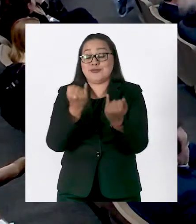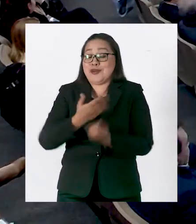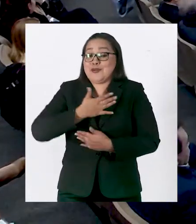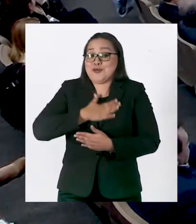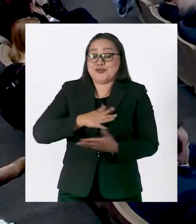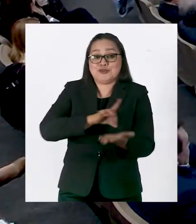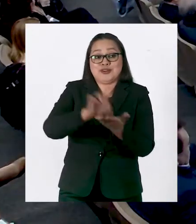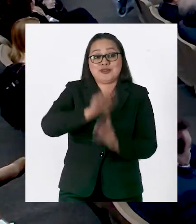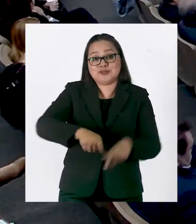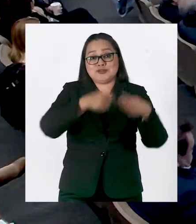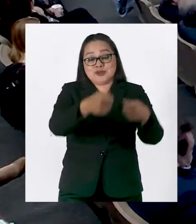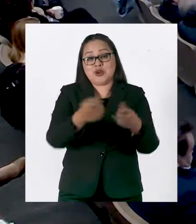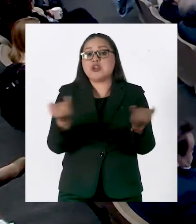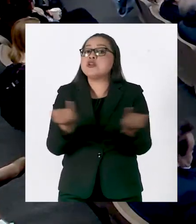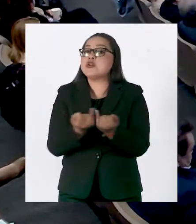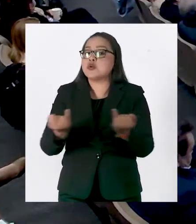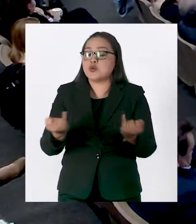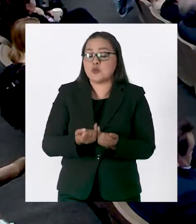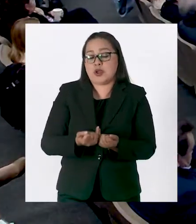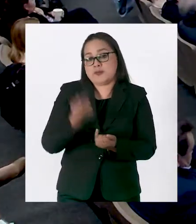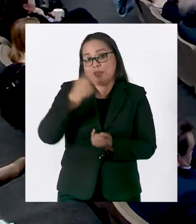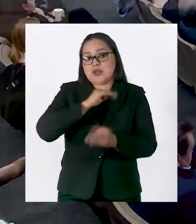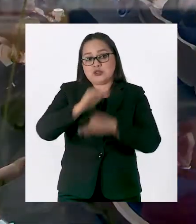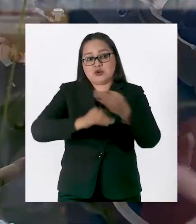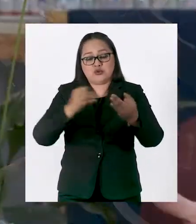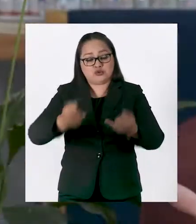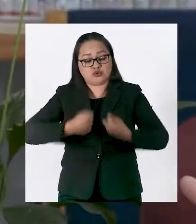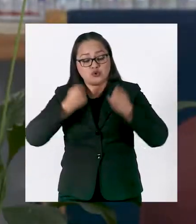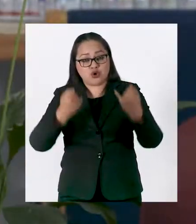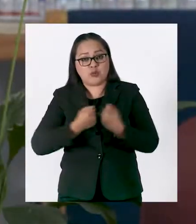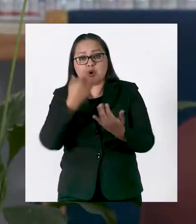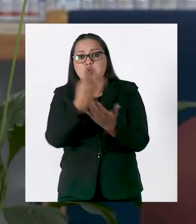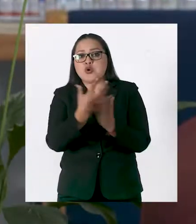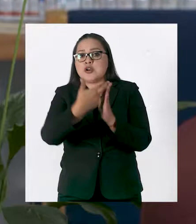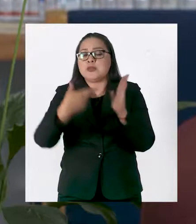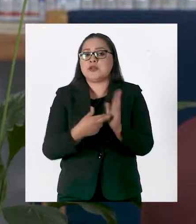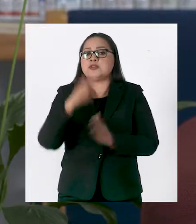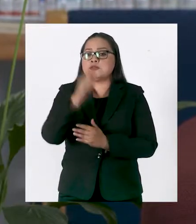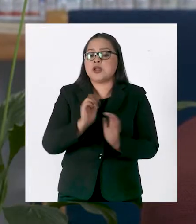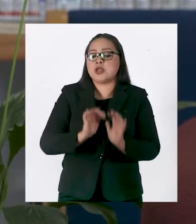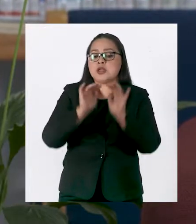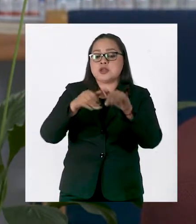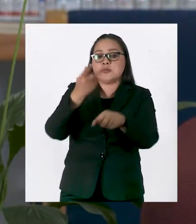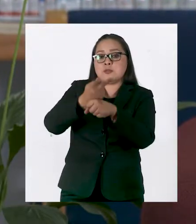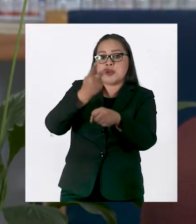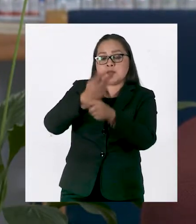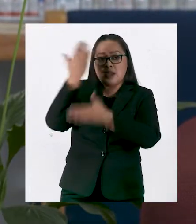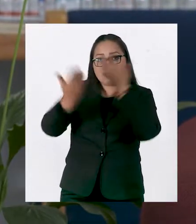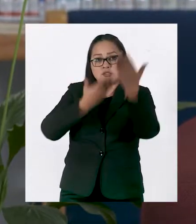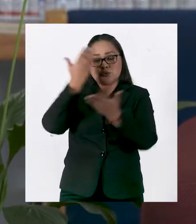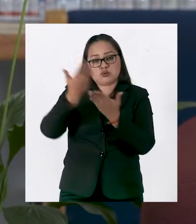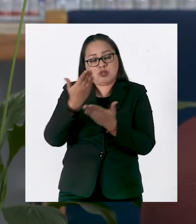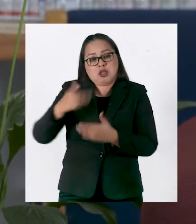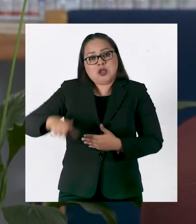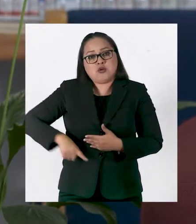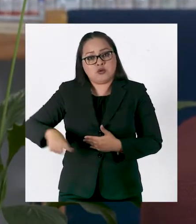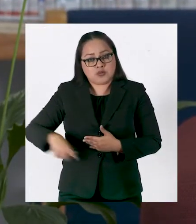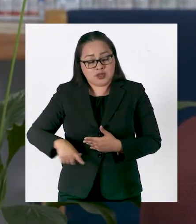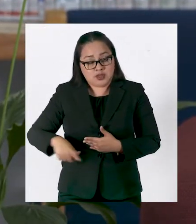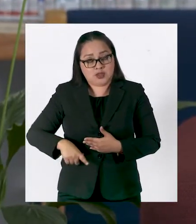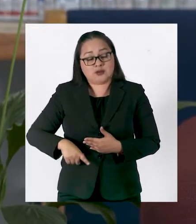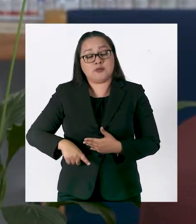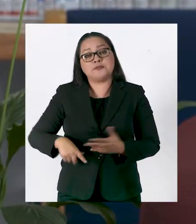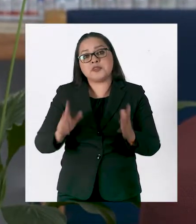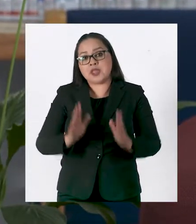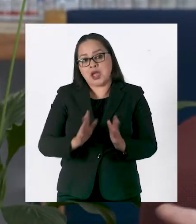Yucatán, en Jalisco, en Chihuahua, tienes derecho a tu pensión. Lo mismo que los jóvenes. El único requisito es estar estudiando educación